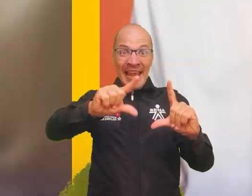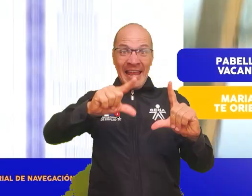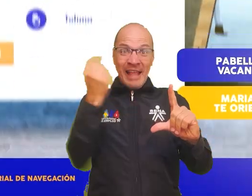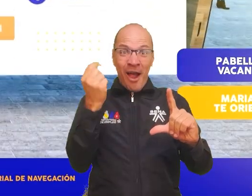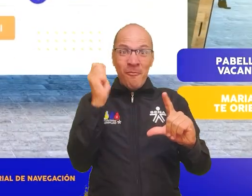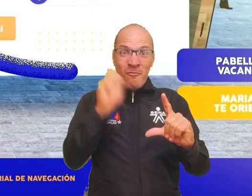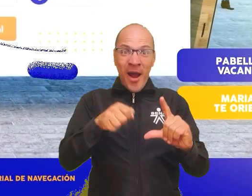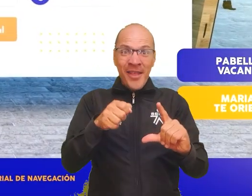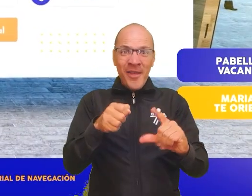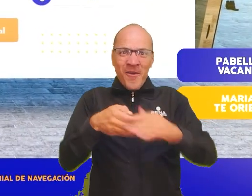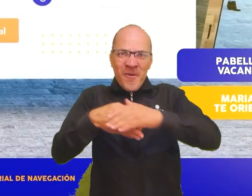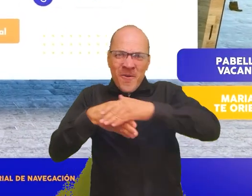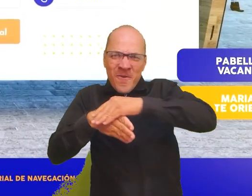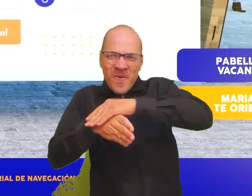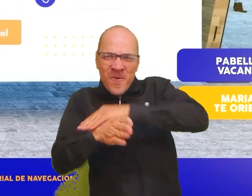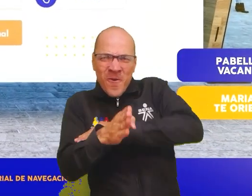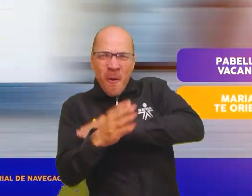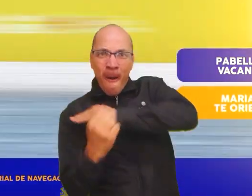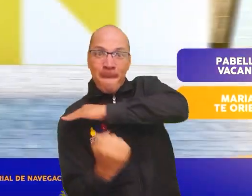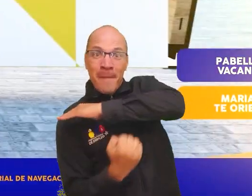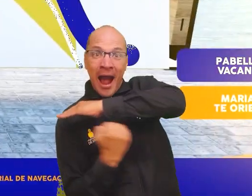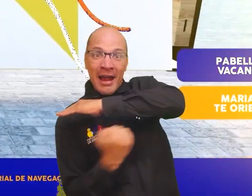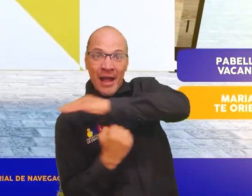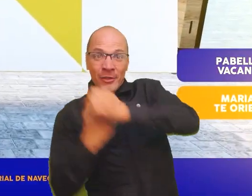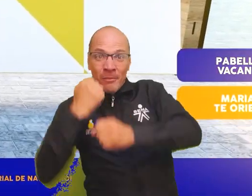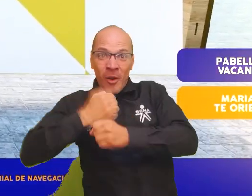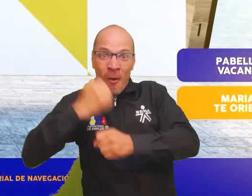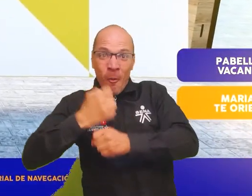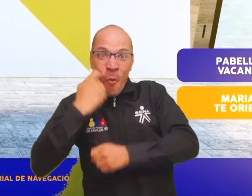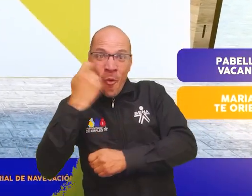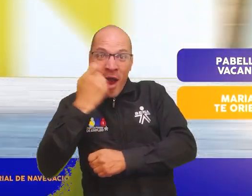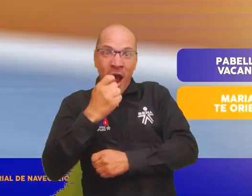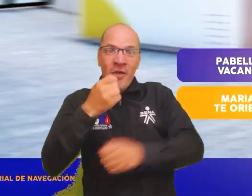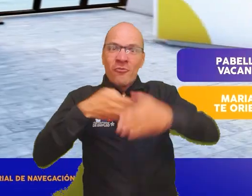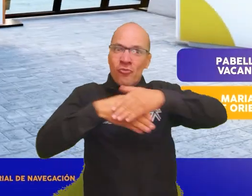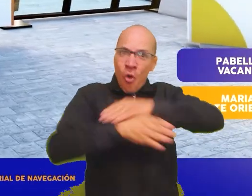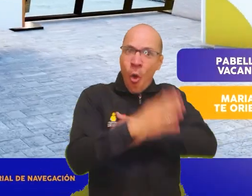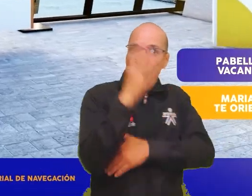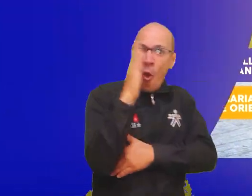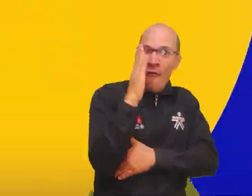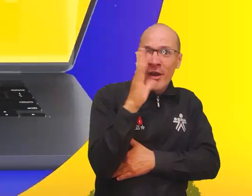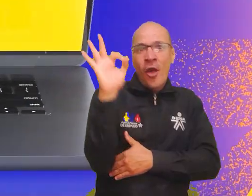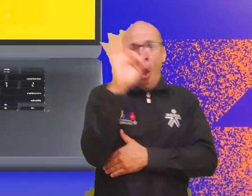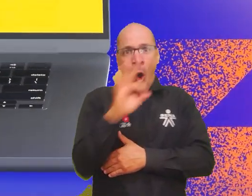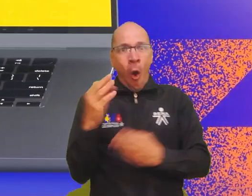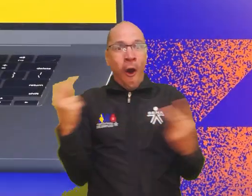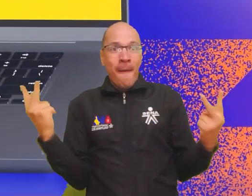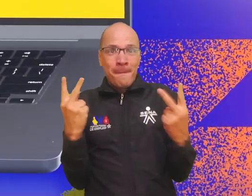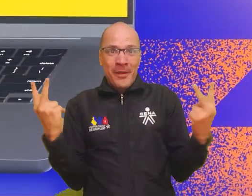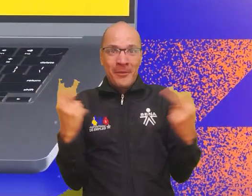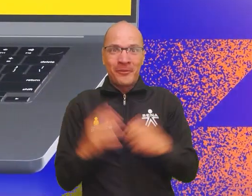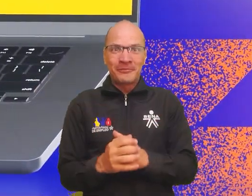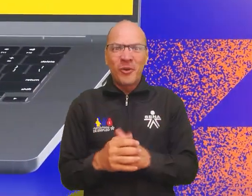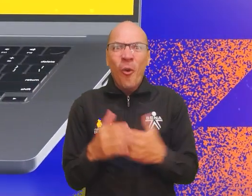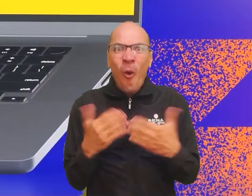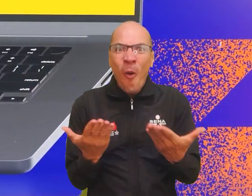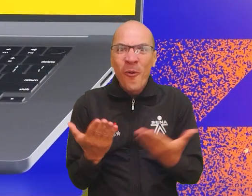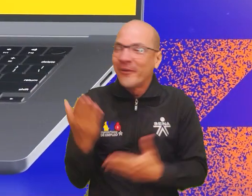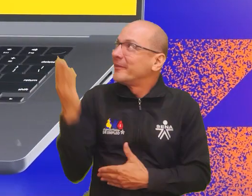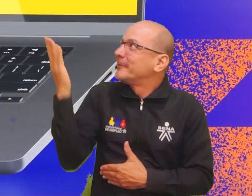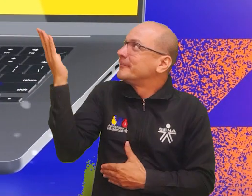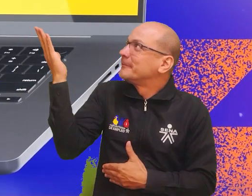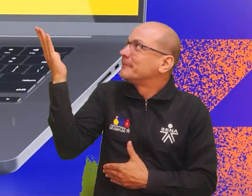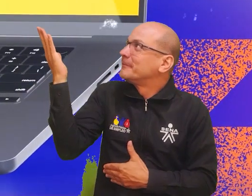navegar en pabellones de vacantes, ingresar a salas de conferencias y participar de los eventos en vivo. Ingresa a www